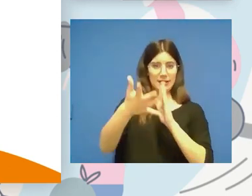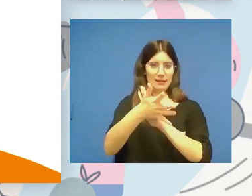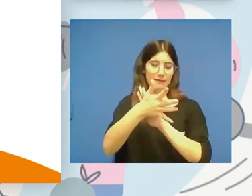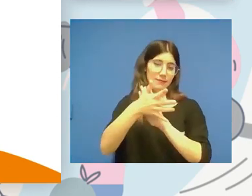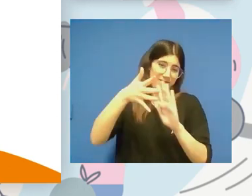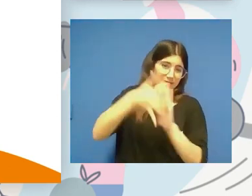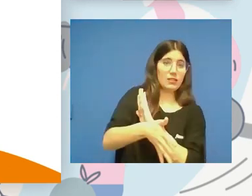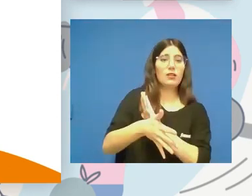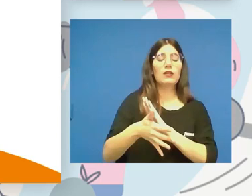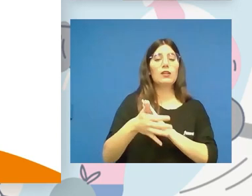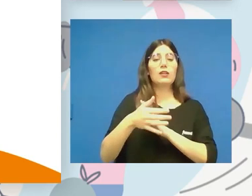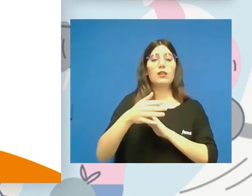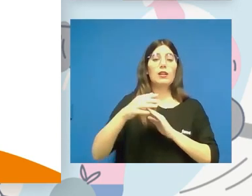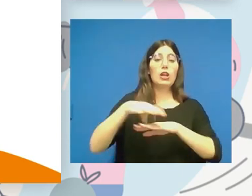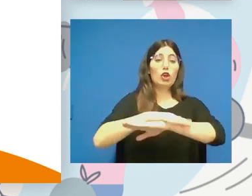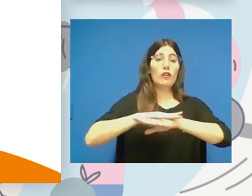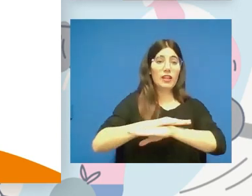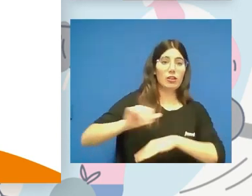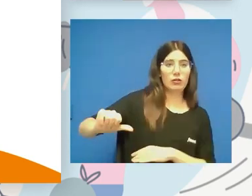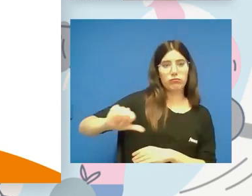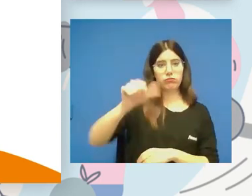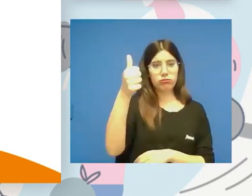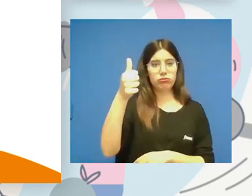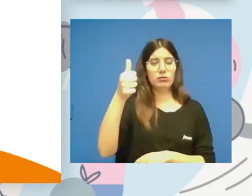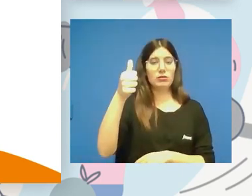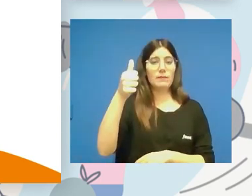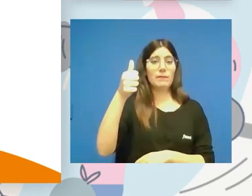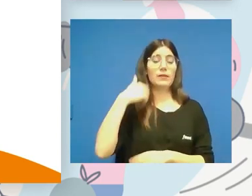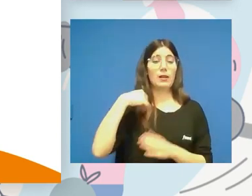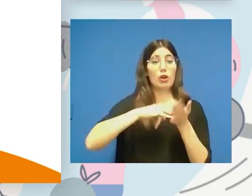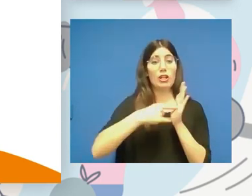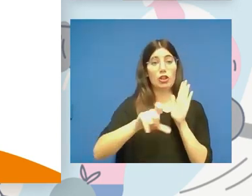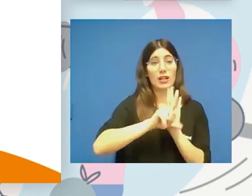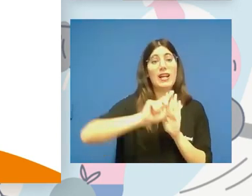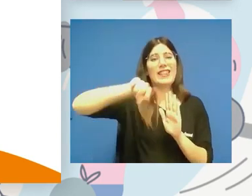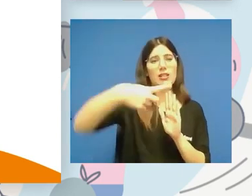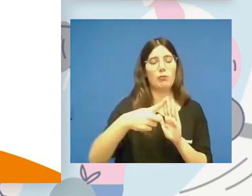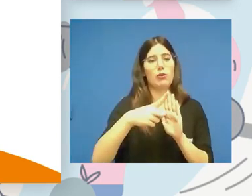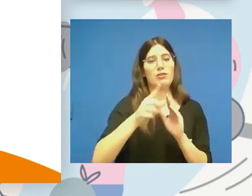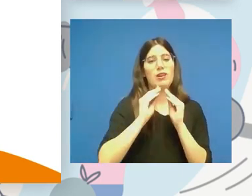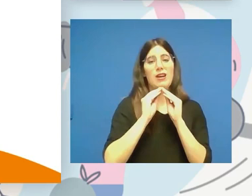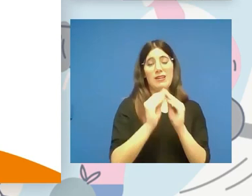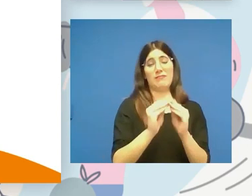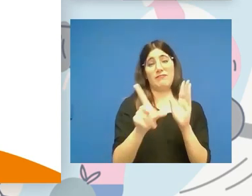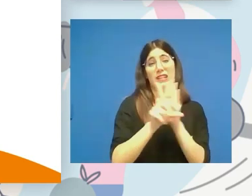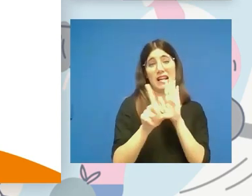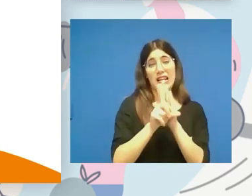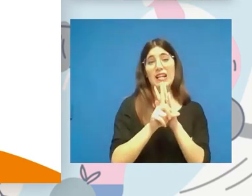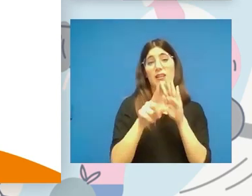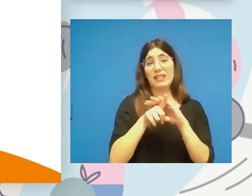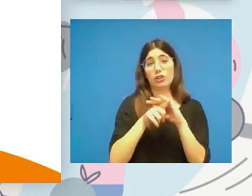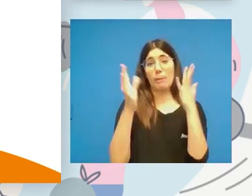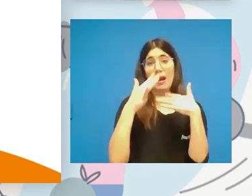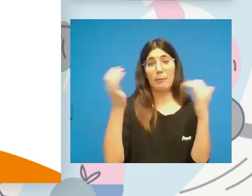Gobierno, aprobó ese proyecto de ley que luego se hizo su tramitación parlamentaria. Y en